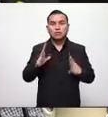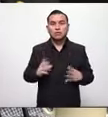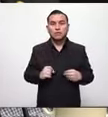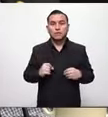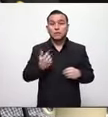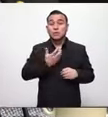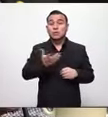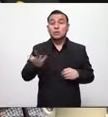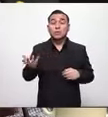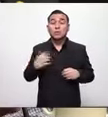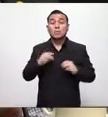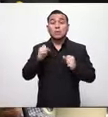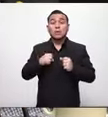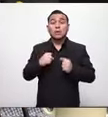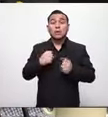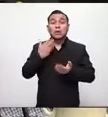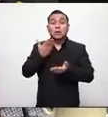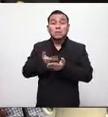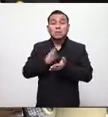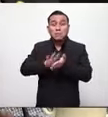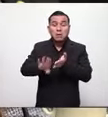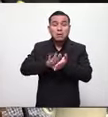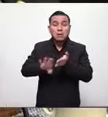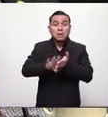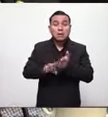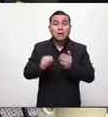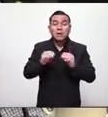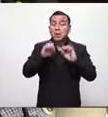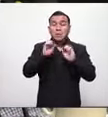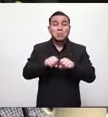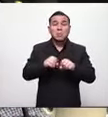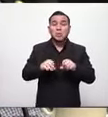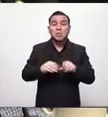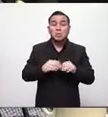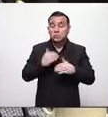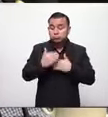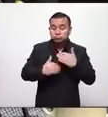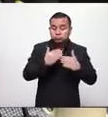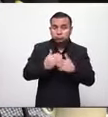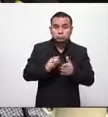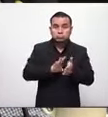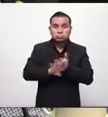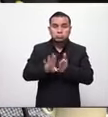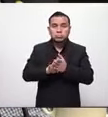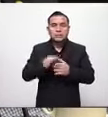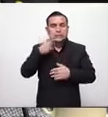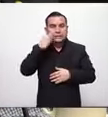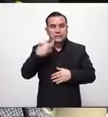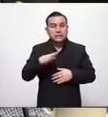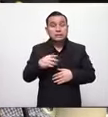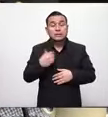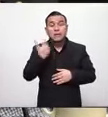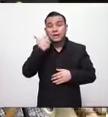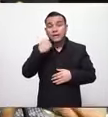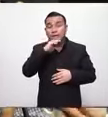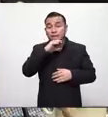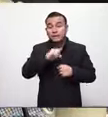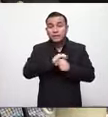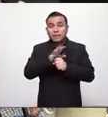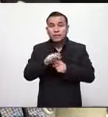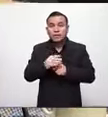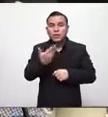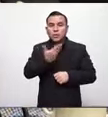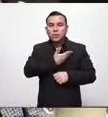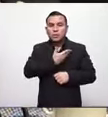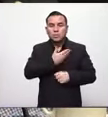se le dio todos los recursos económicos y que no se supo preparar para esta crisis de salud y que es culpa del gobierno